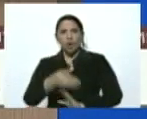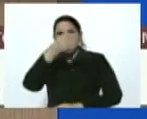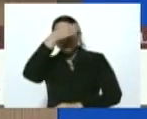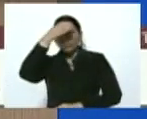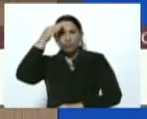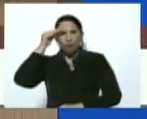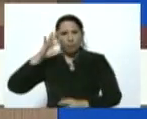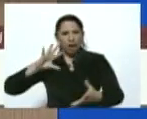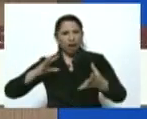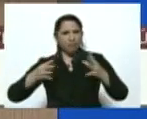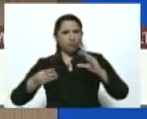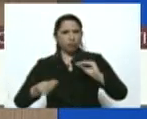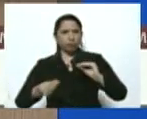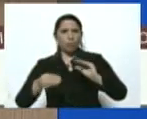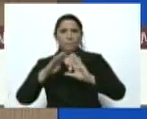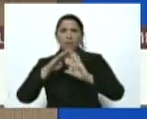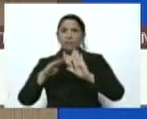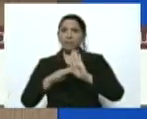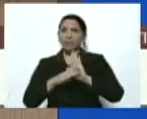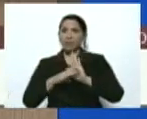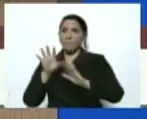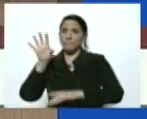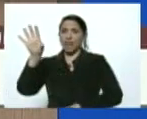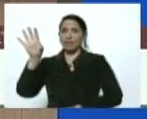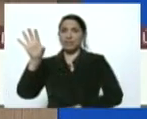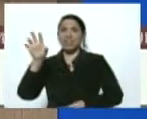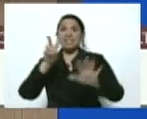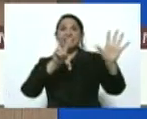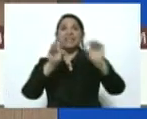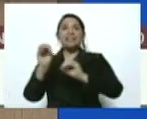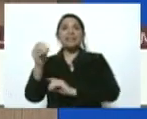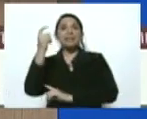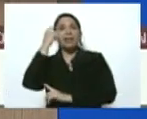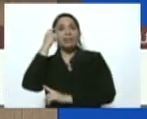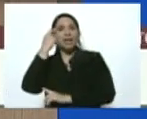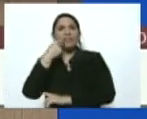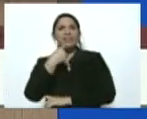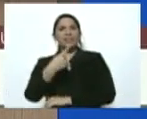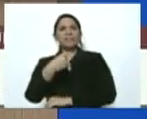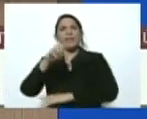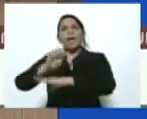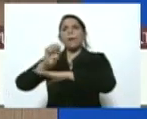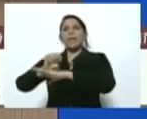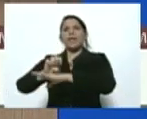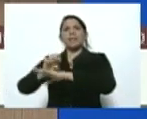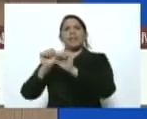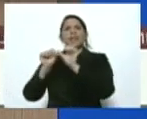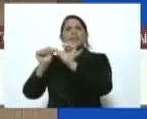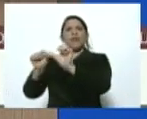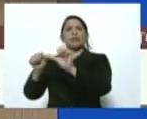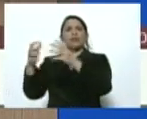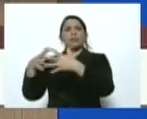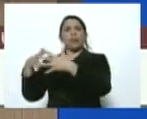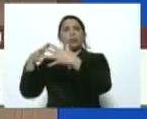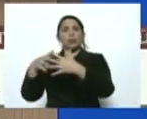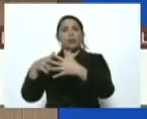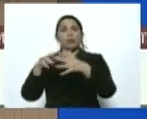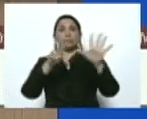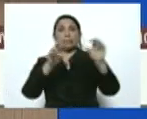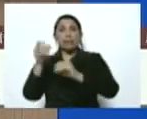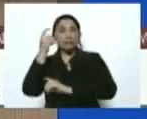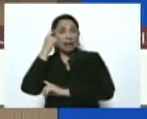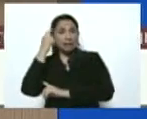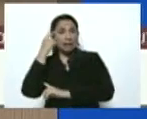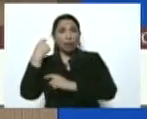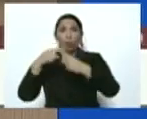adoptó medidas en su país tardó 70 días en decretar la emergencia y en 70 días una de las cosas que